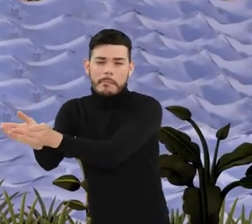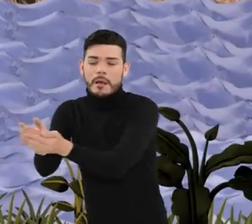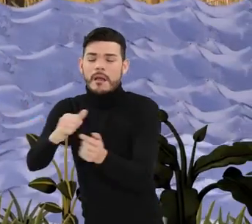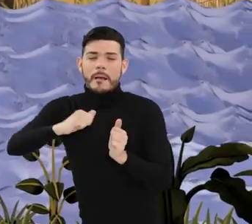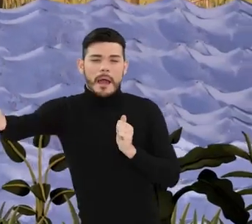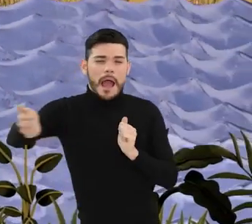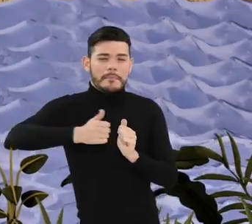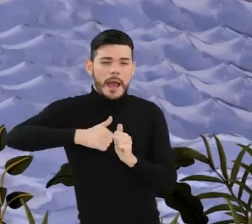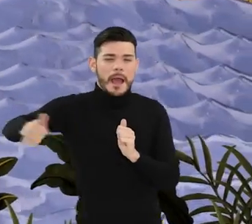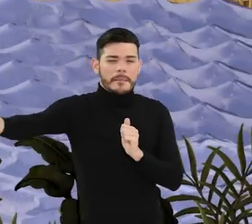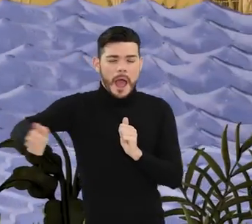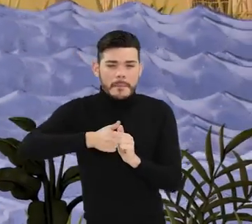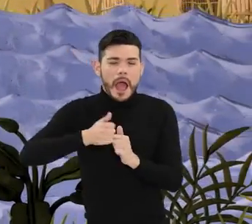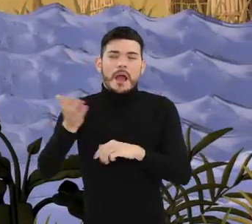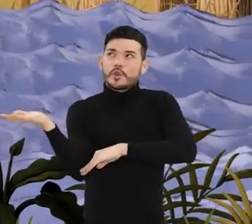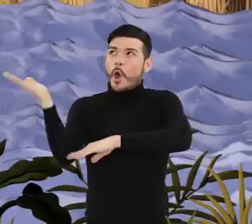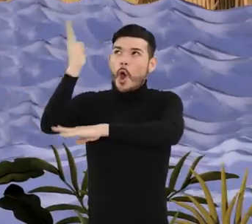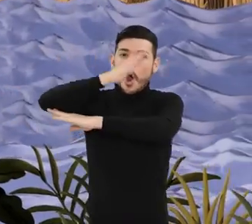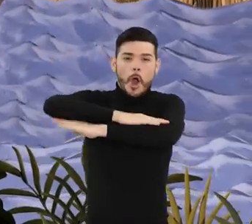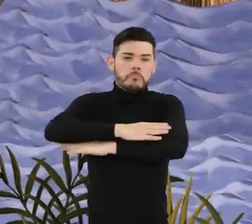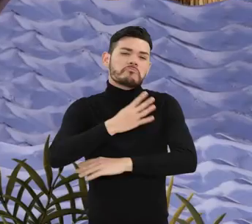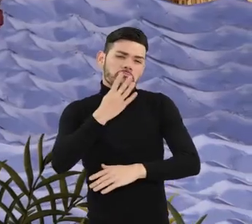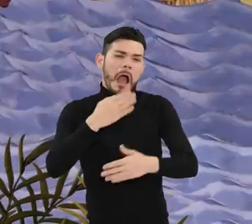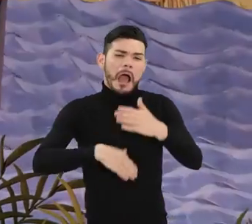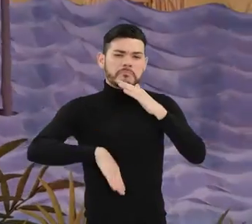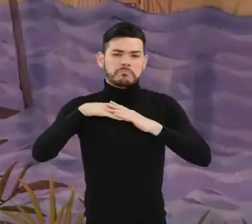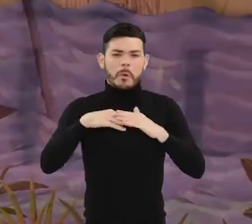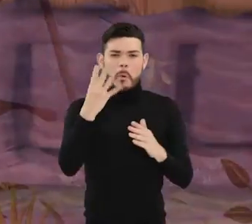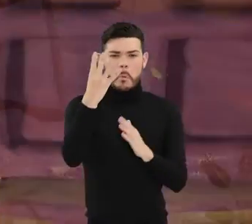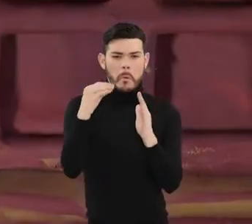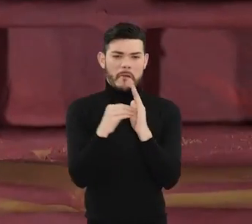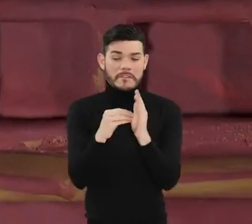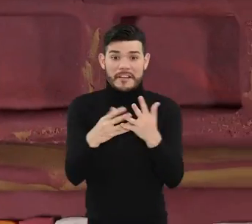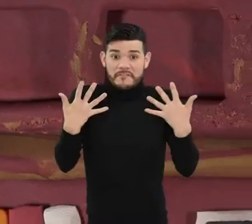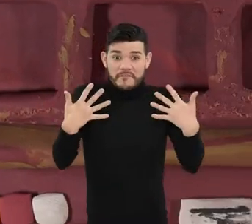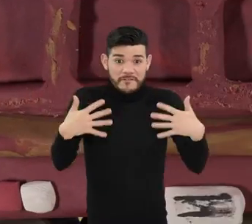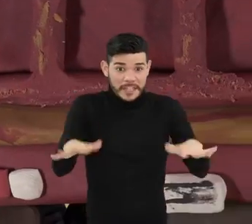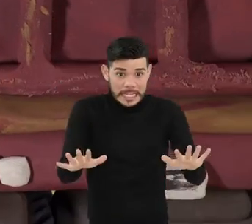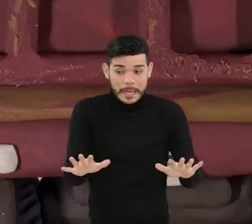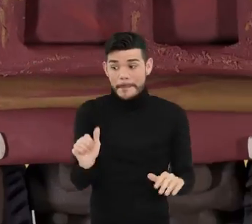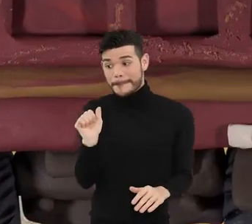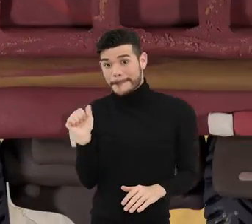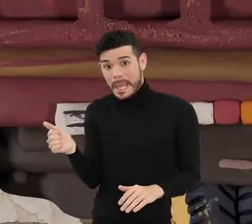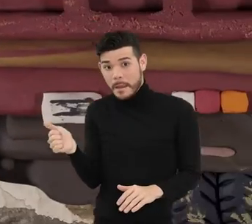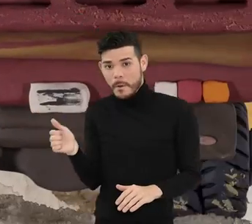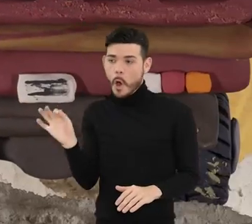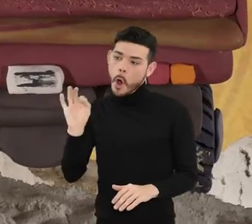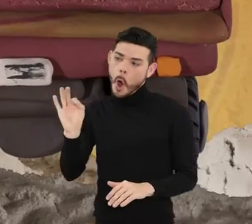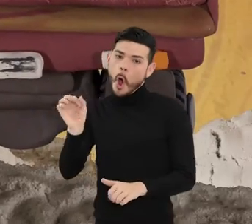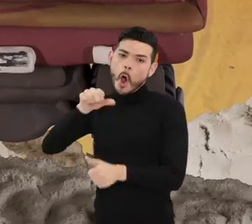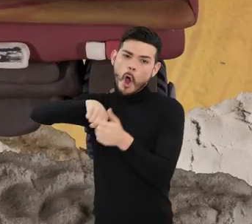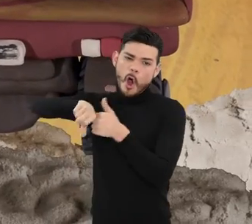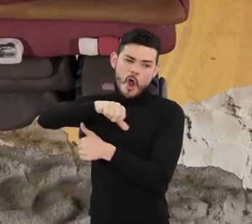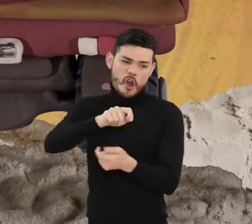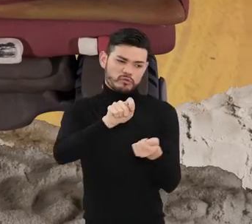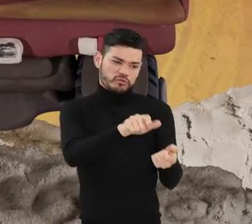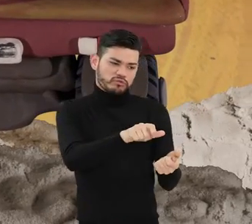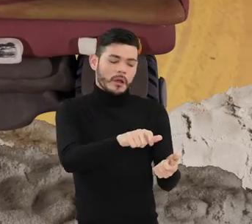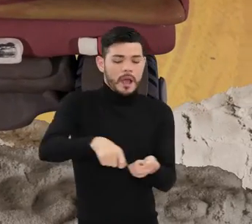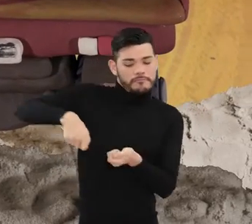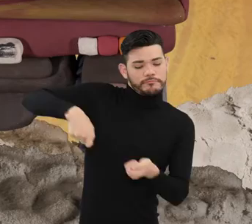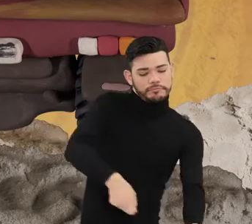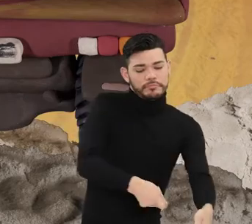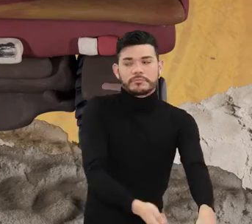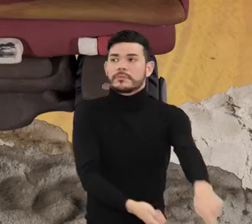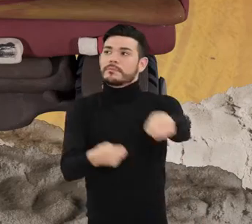pueden realizar hasta 4 viajes. Al finalizar el día, ellos mismos u otros paleros contratados